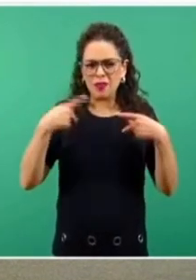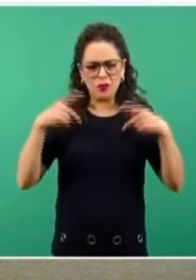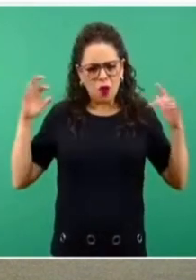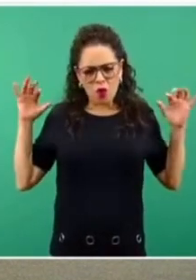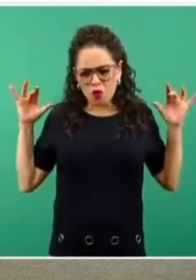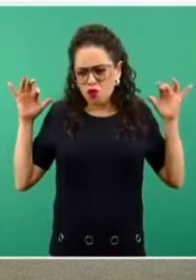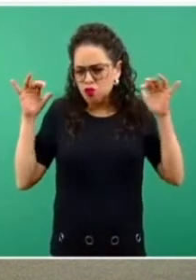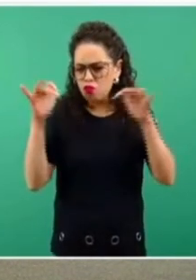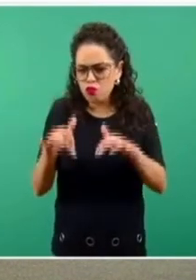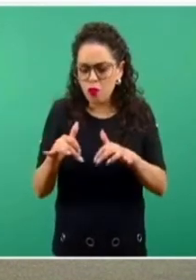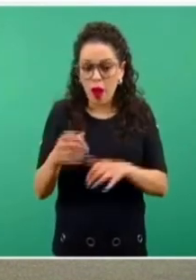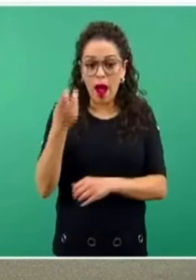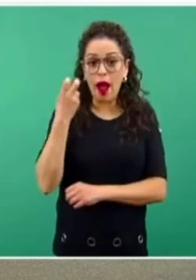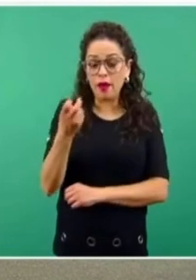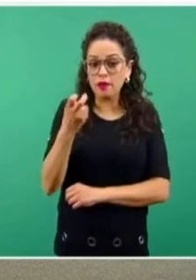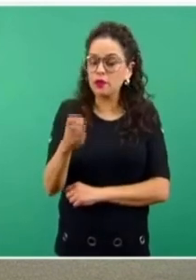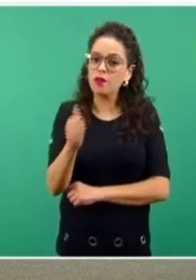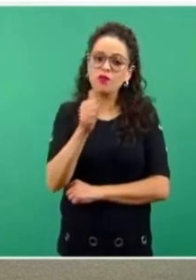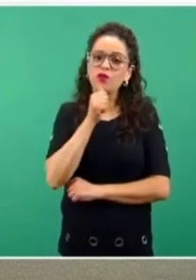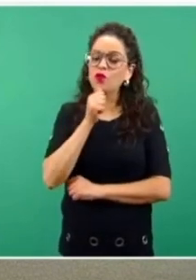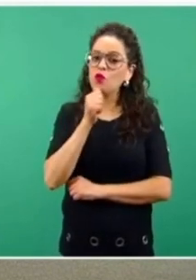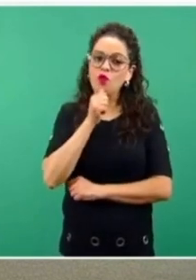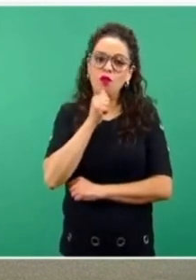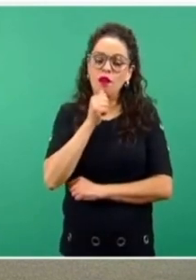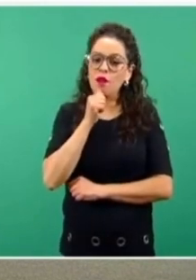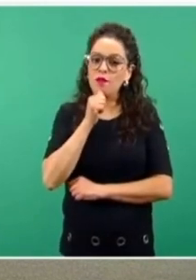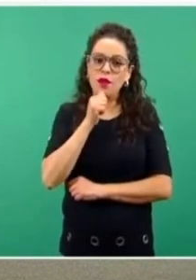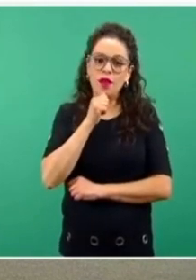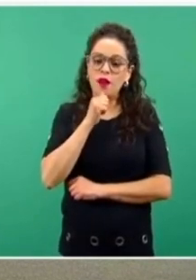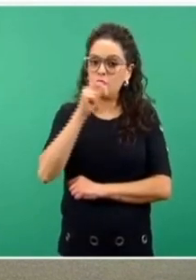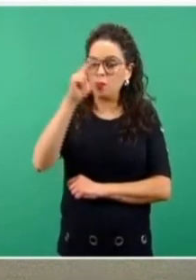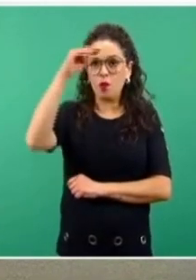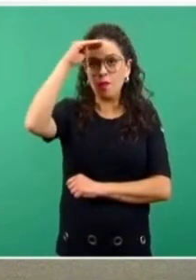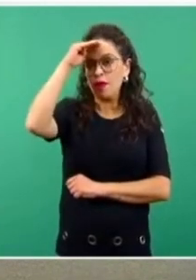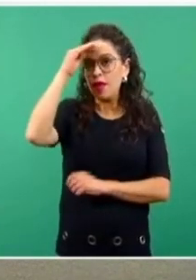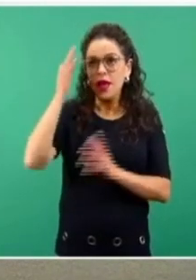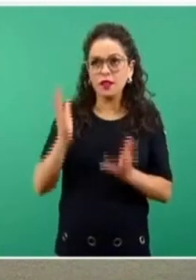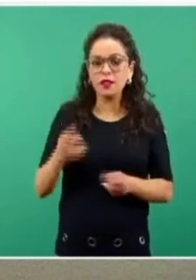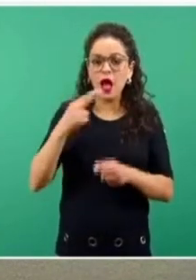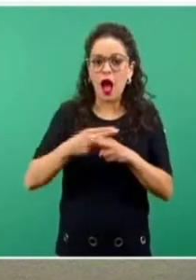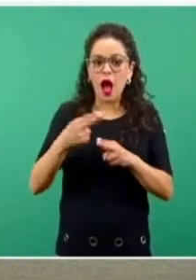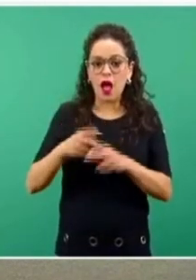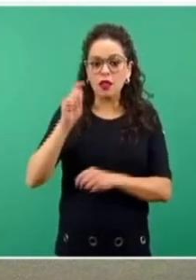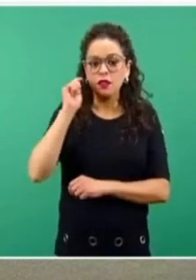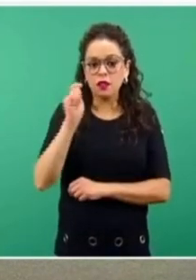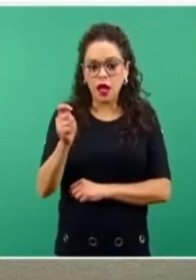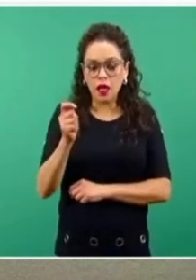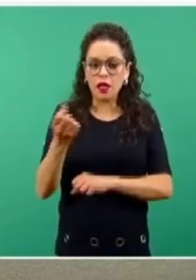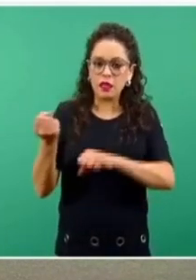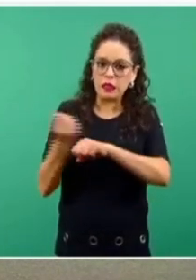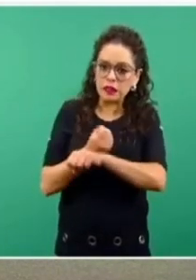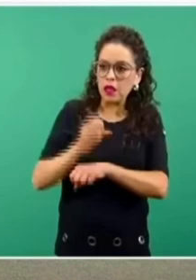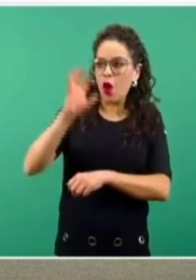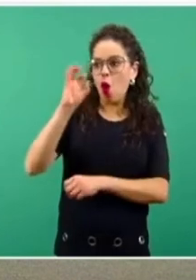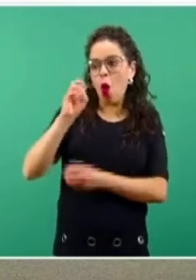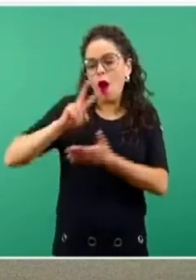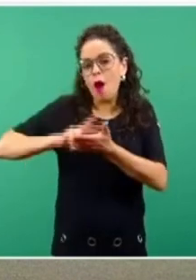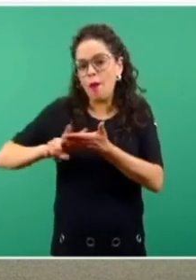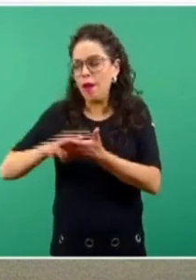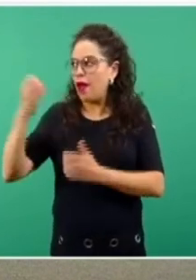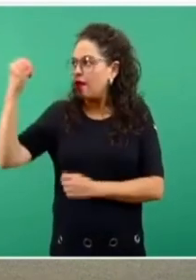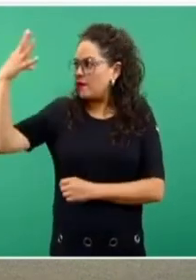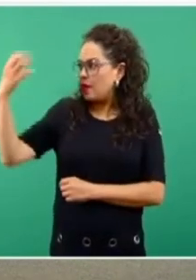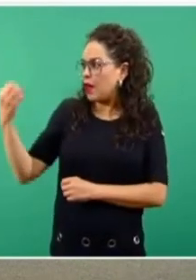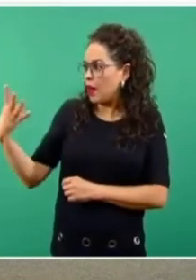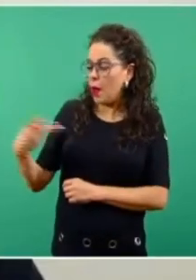empiezan a considerar hasta que se está en un nivel de riesgo bajo, amarillo o verde y aún así de llevarse a